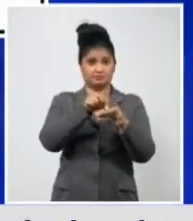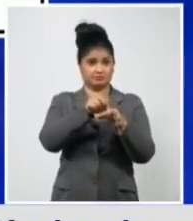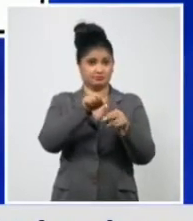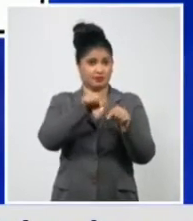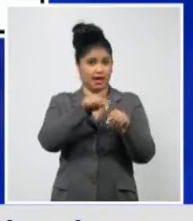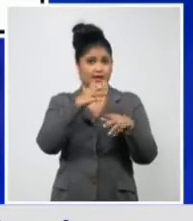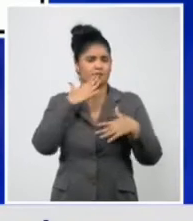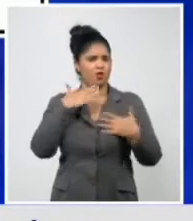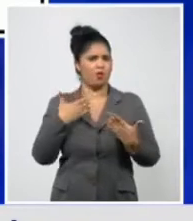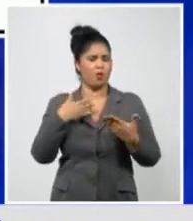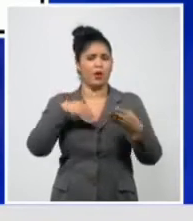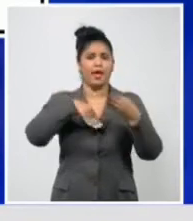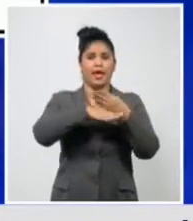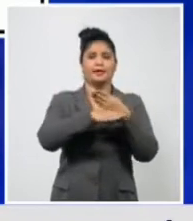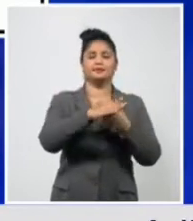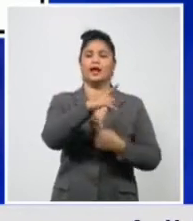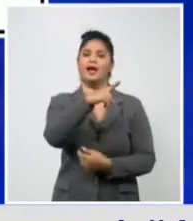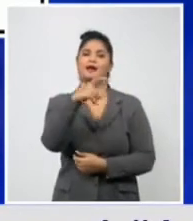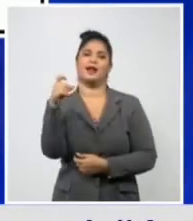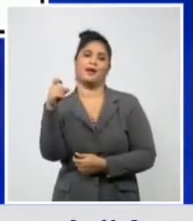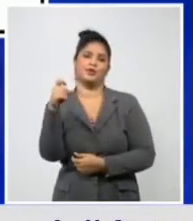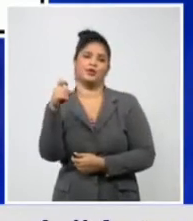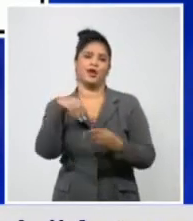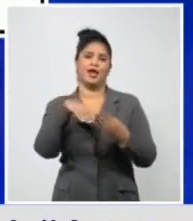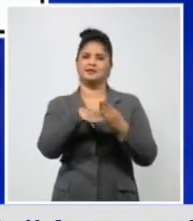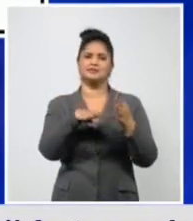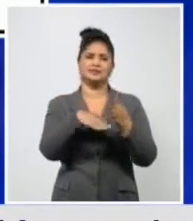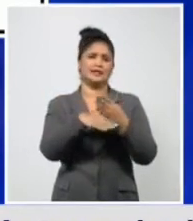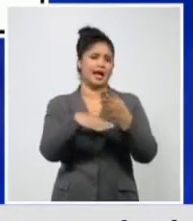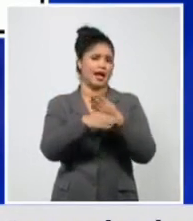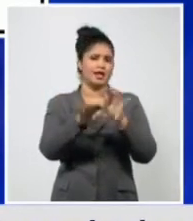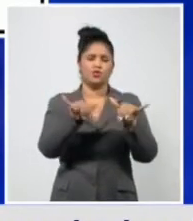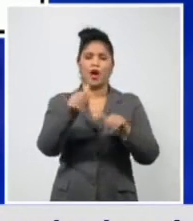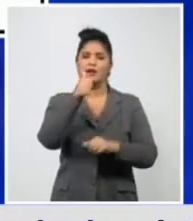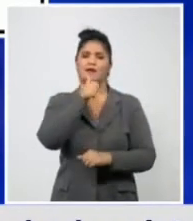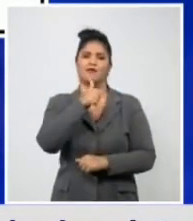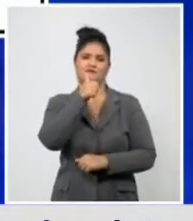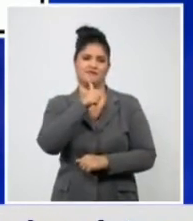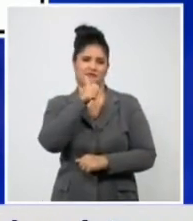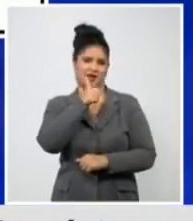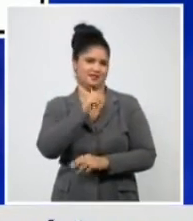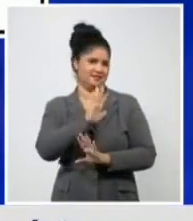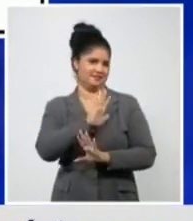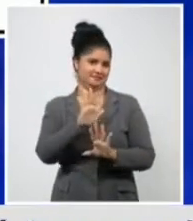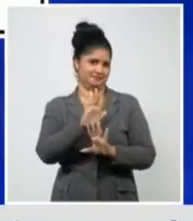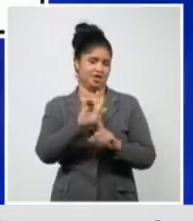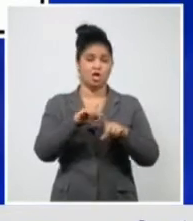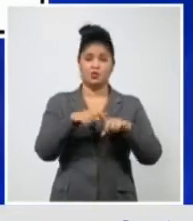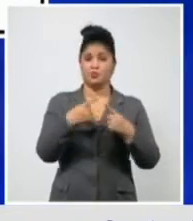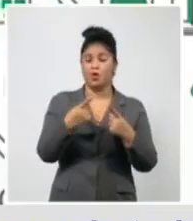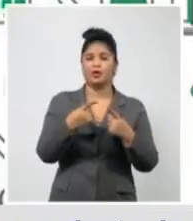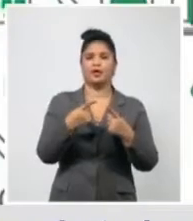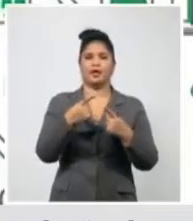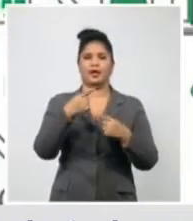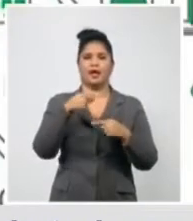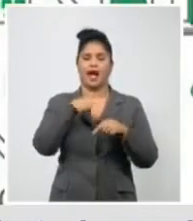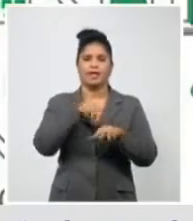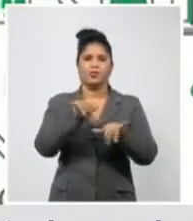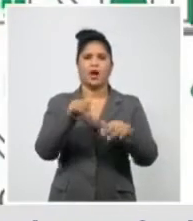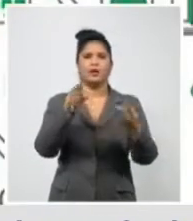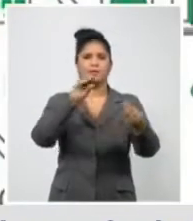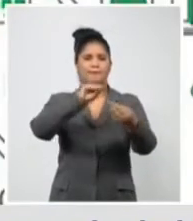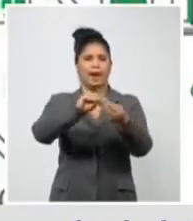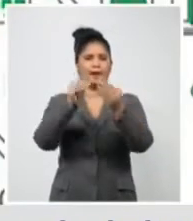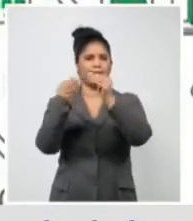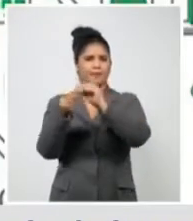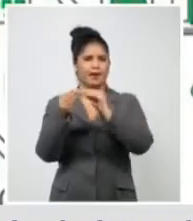Entra por la puerta ancha, puede infectar un mayor número de células, porque su entrada está facilitada por su